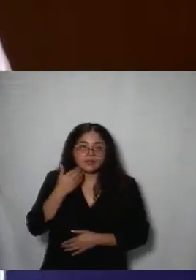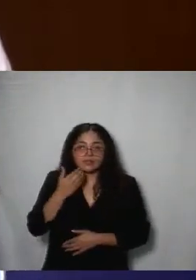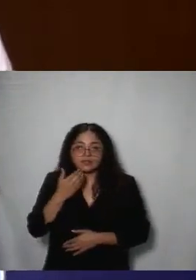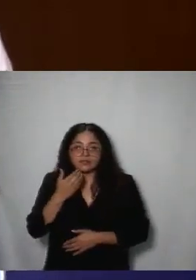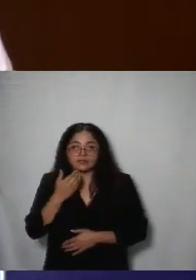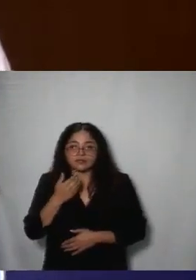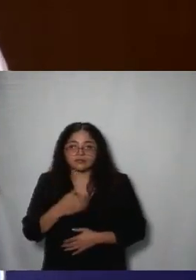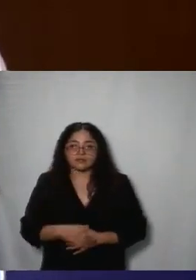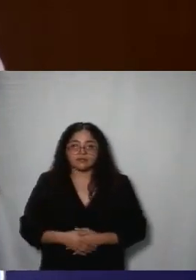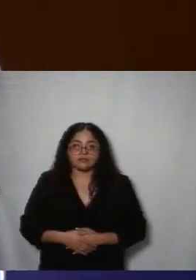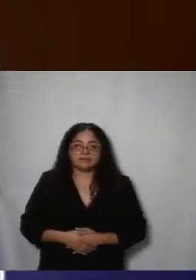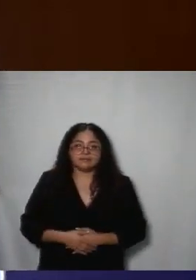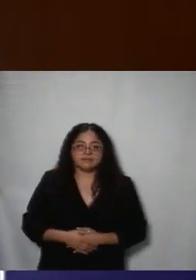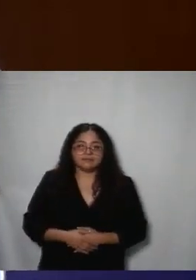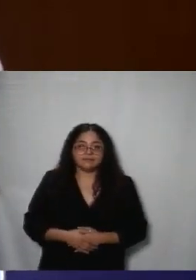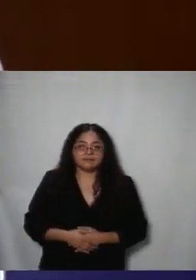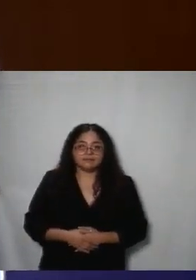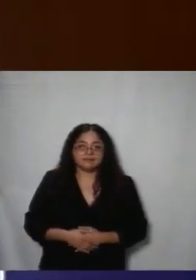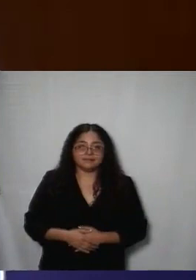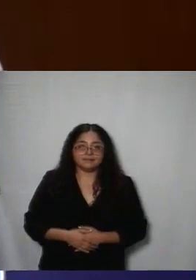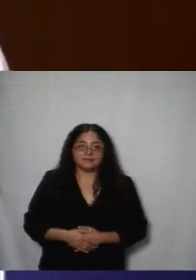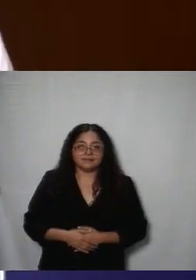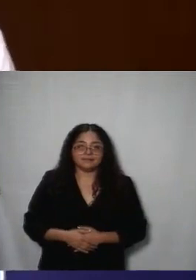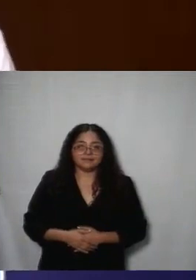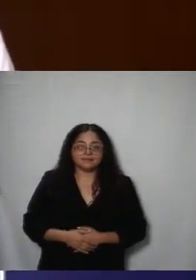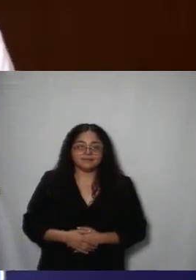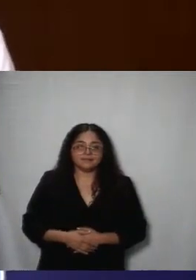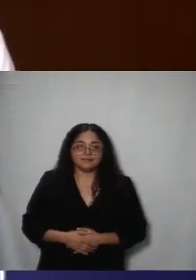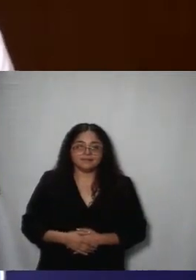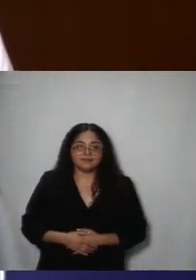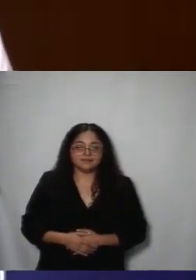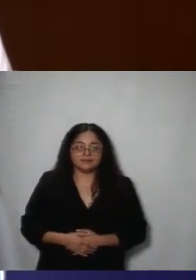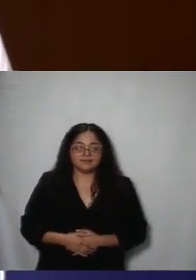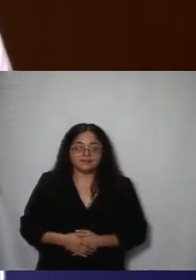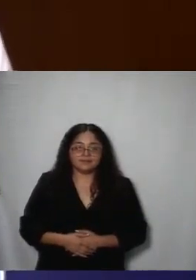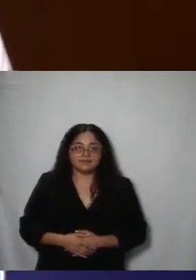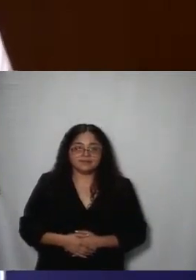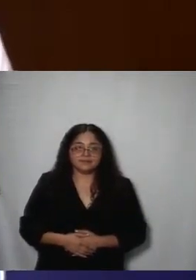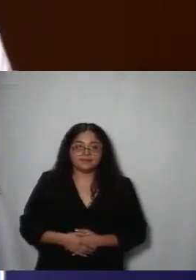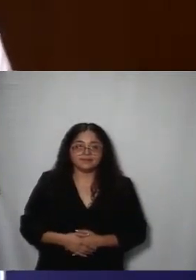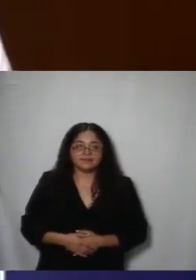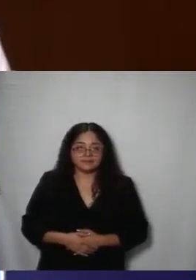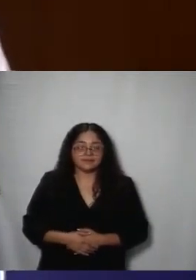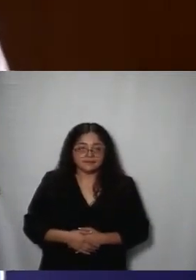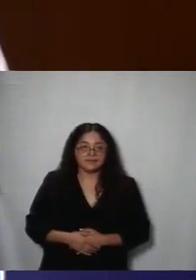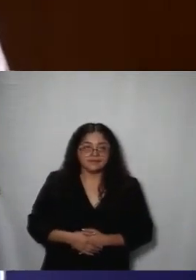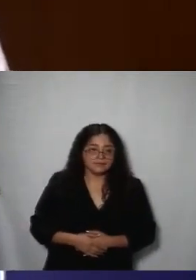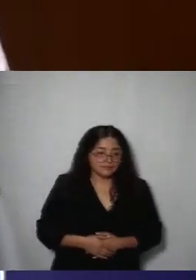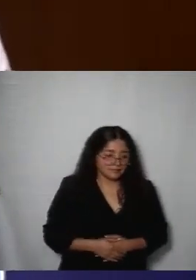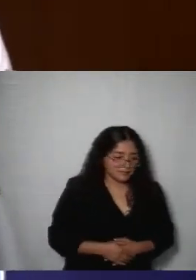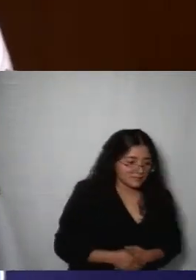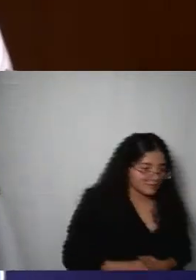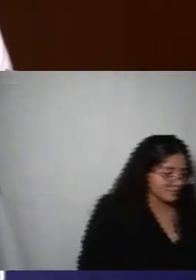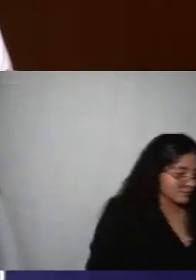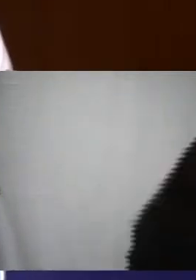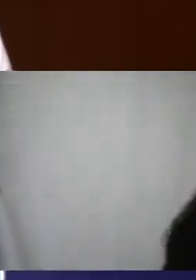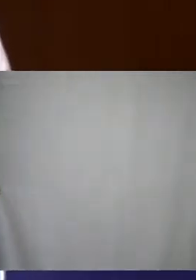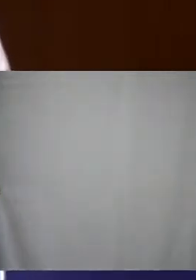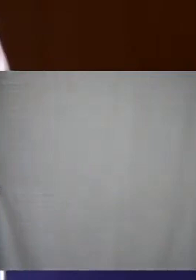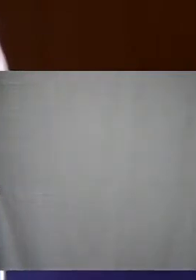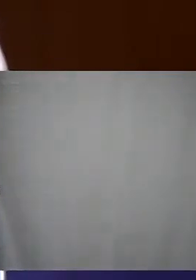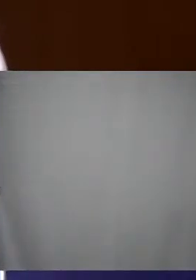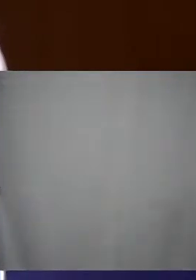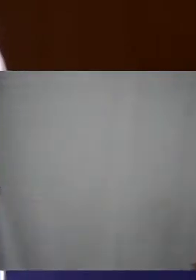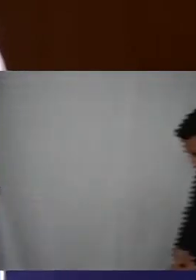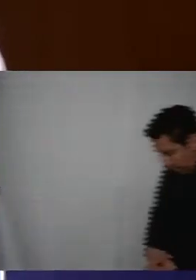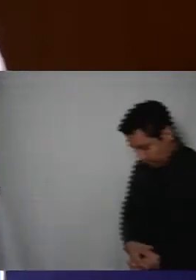justo ayer tuvo su aniversario y que fue quien gestó la autonomía de esta casa de estudios pues también